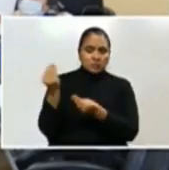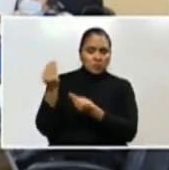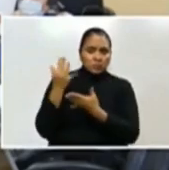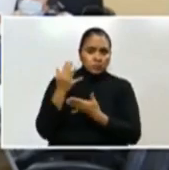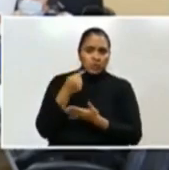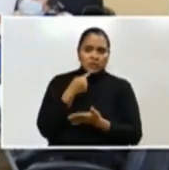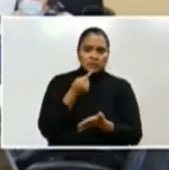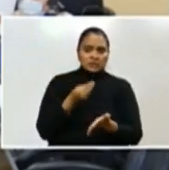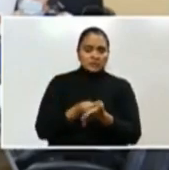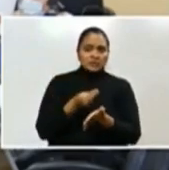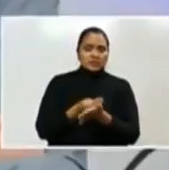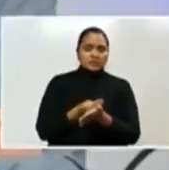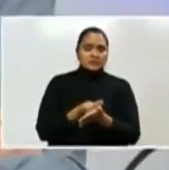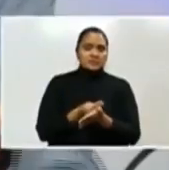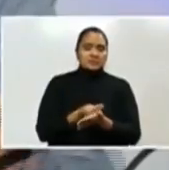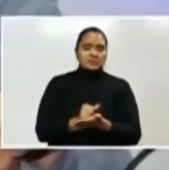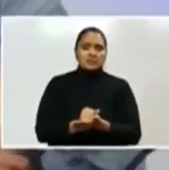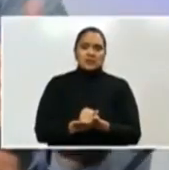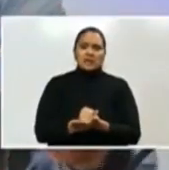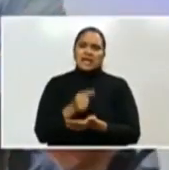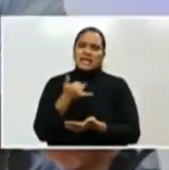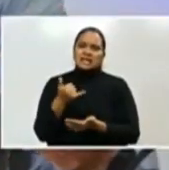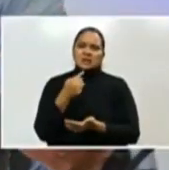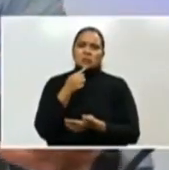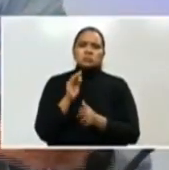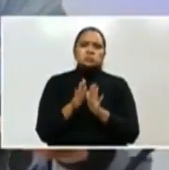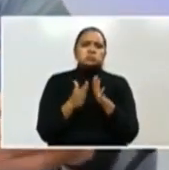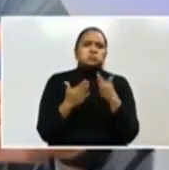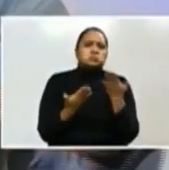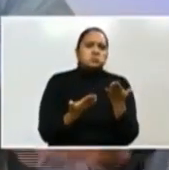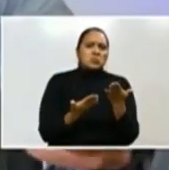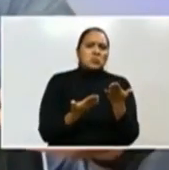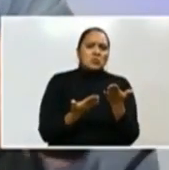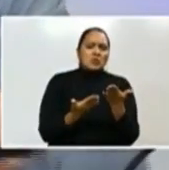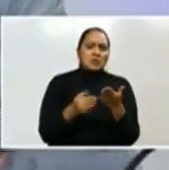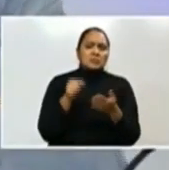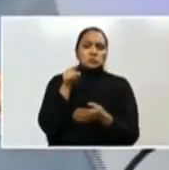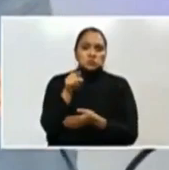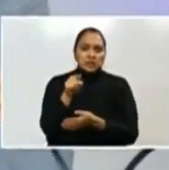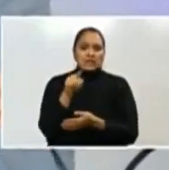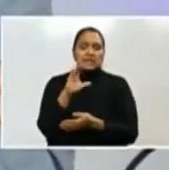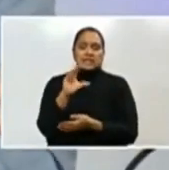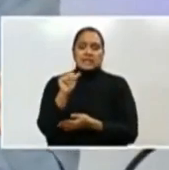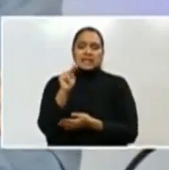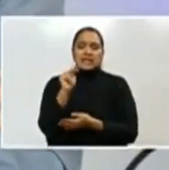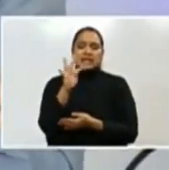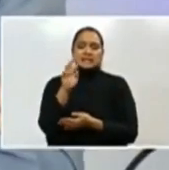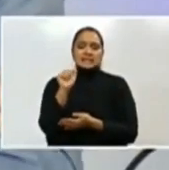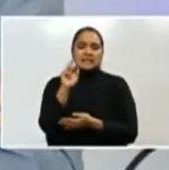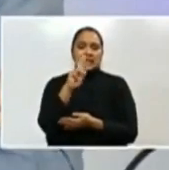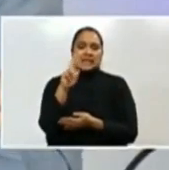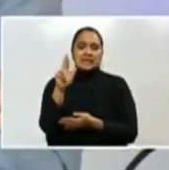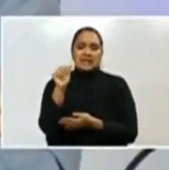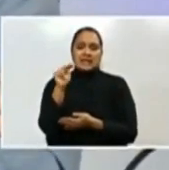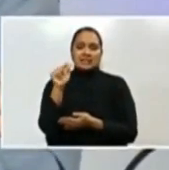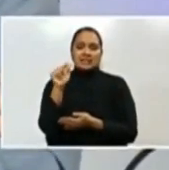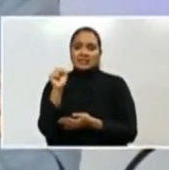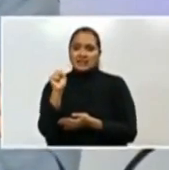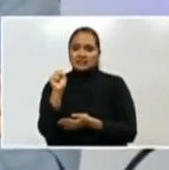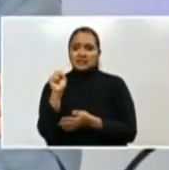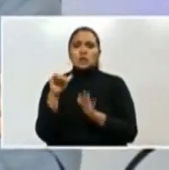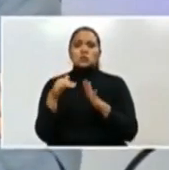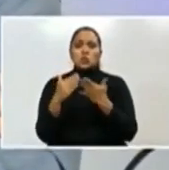la traslada de los recursos y tal vez cómo Cantaranas está haciendo partícipe a otros sectores de